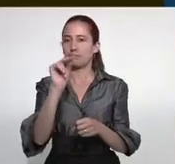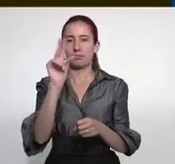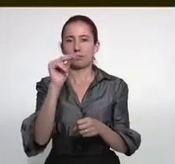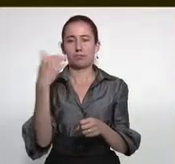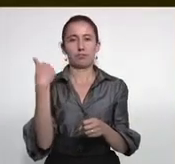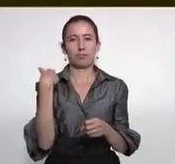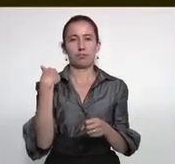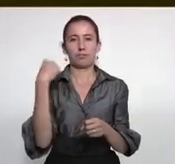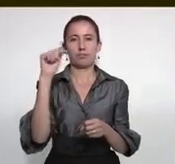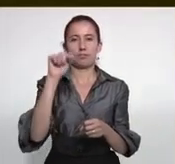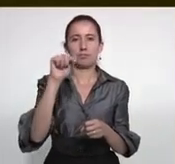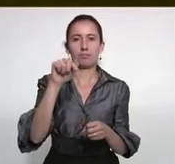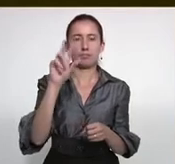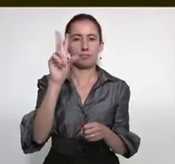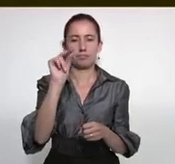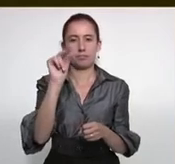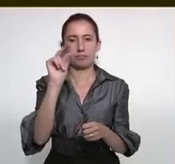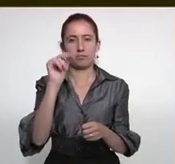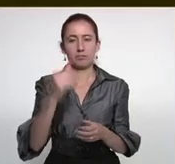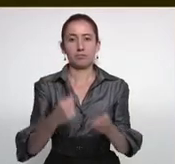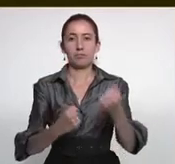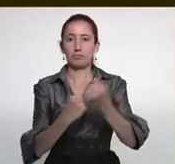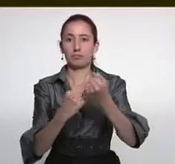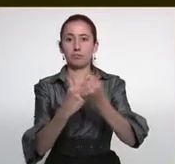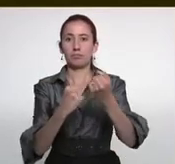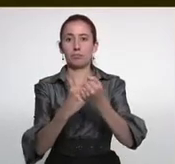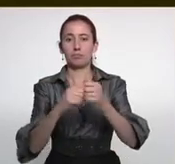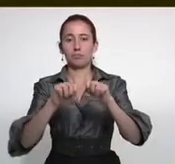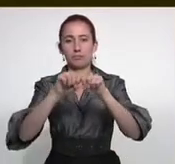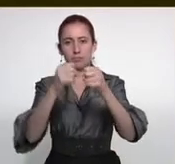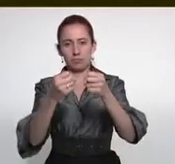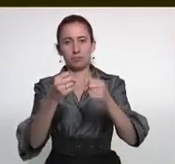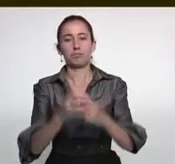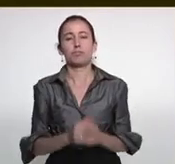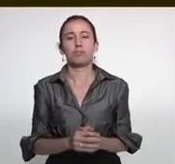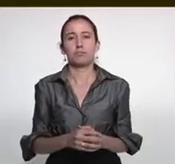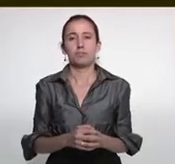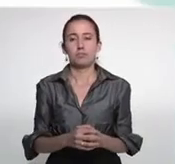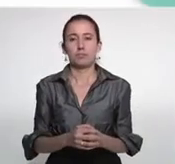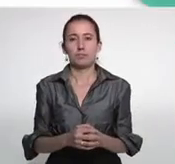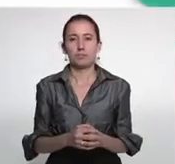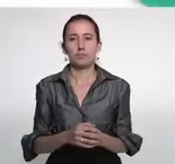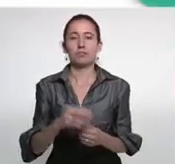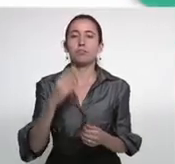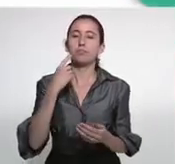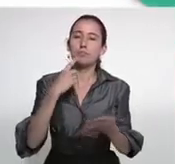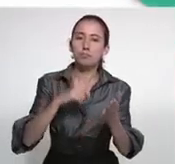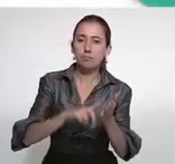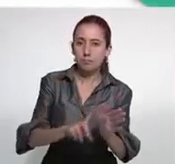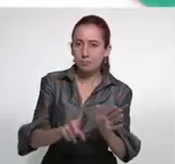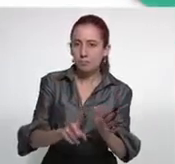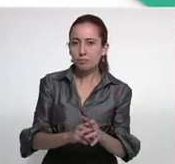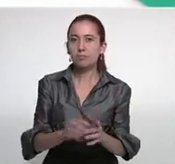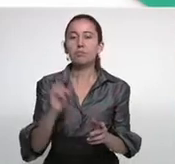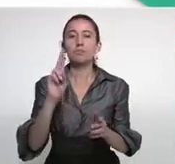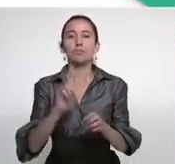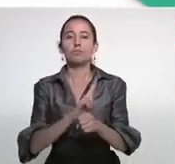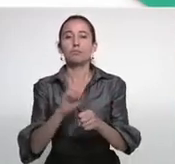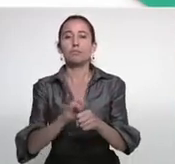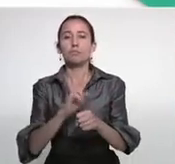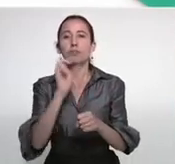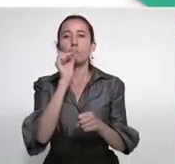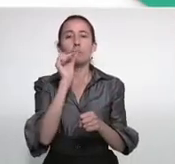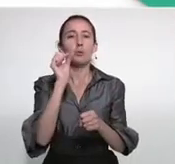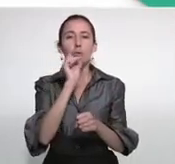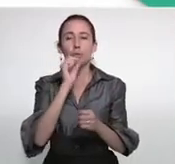No toque sus muletas, pues son su punto de apoyo al evacuar a una zona segura. En caso de quedarse atrapado, utilice un